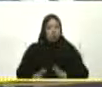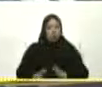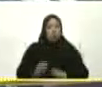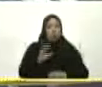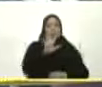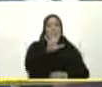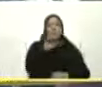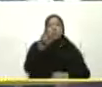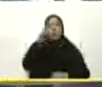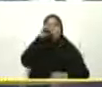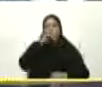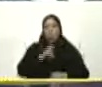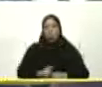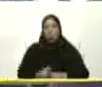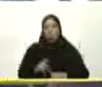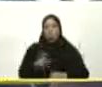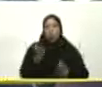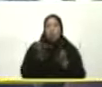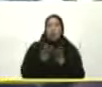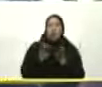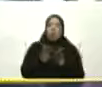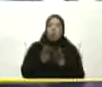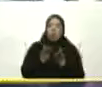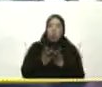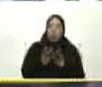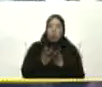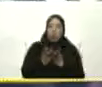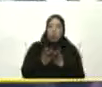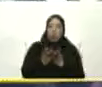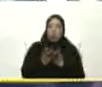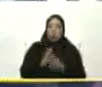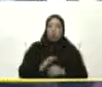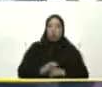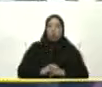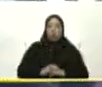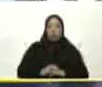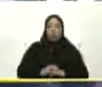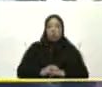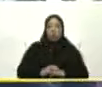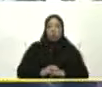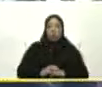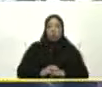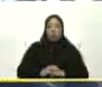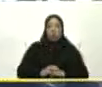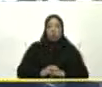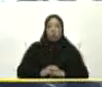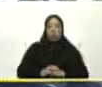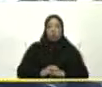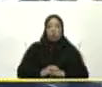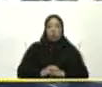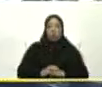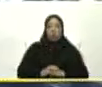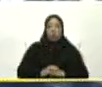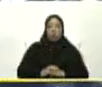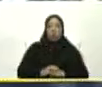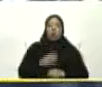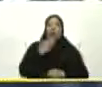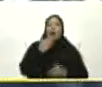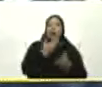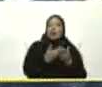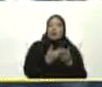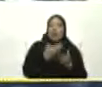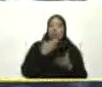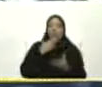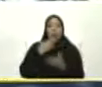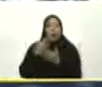aniversario De nuestra escuela Gladys Román Doctora Gladys Román De Cisnero Queremos Agradecer